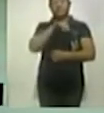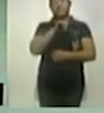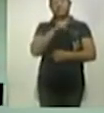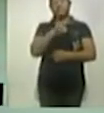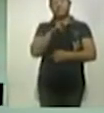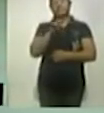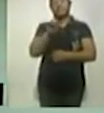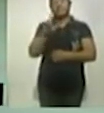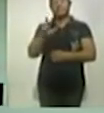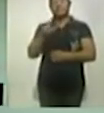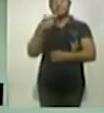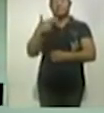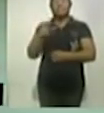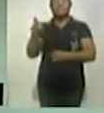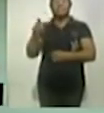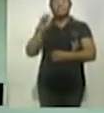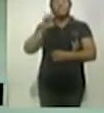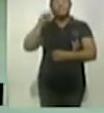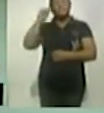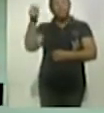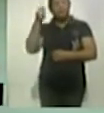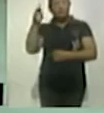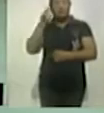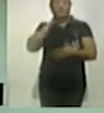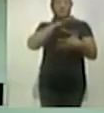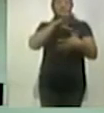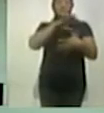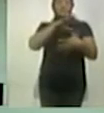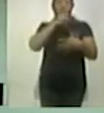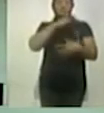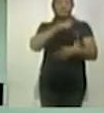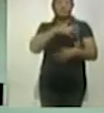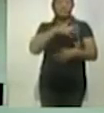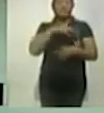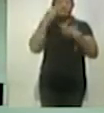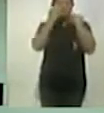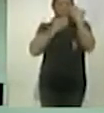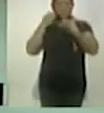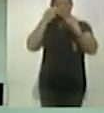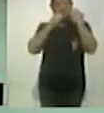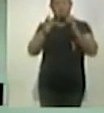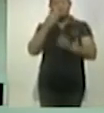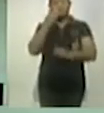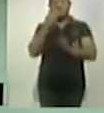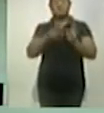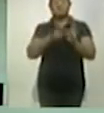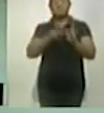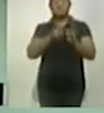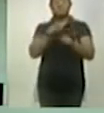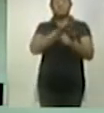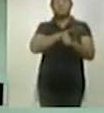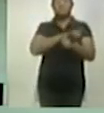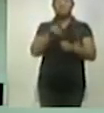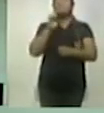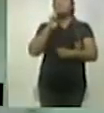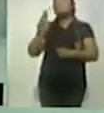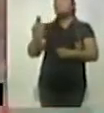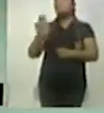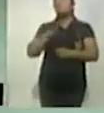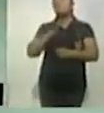técnico de las Águilas, reveló que el plantel se ha sometido a tres exámenes de COVID-19 y los resultados los presume.